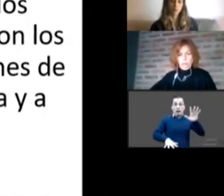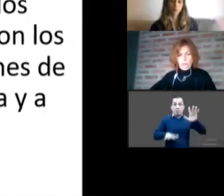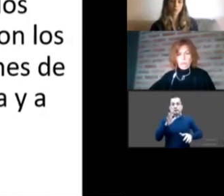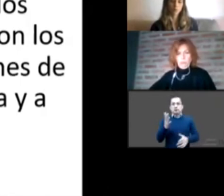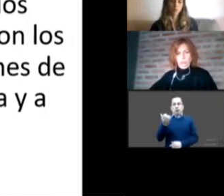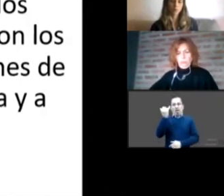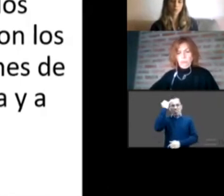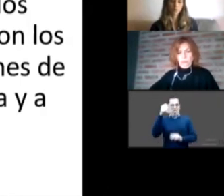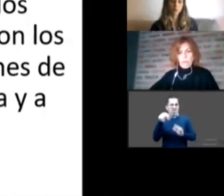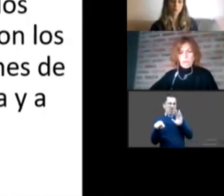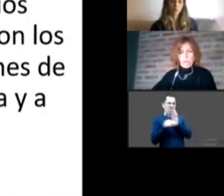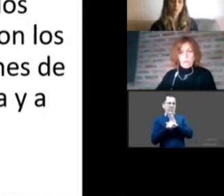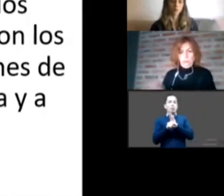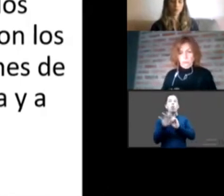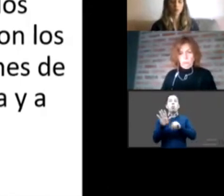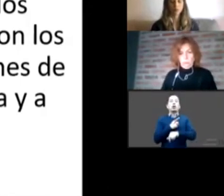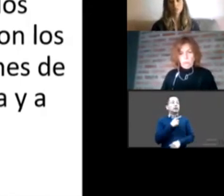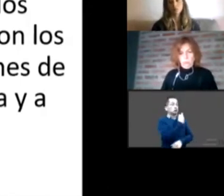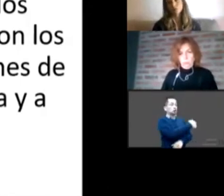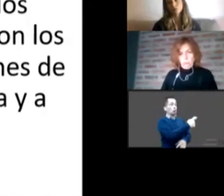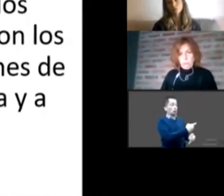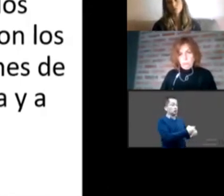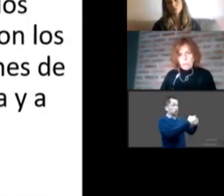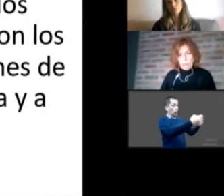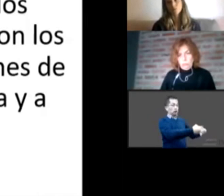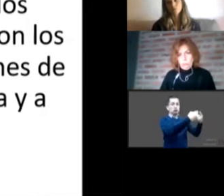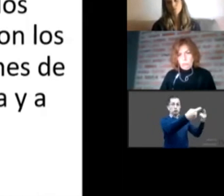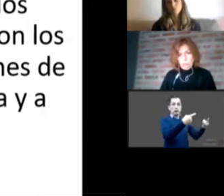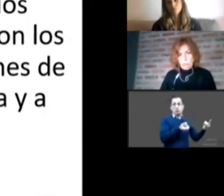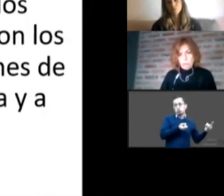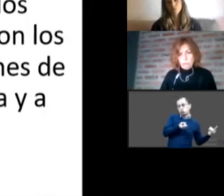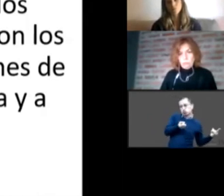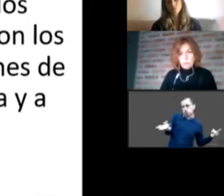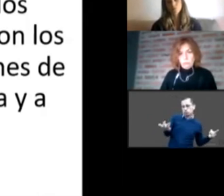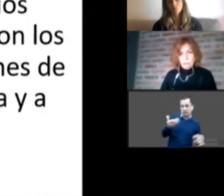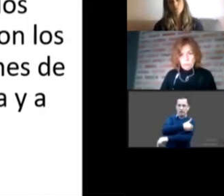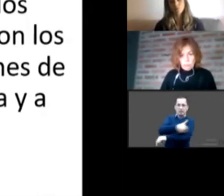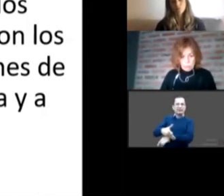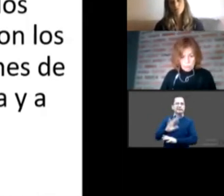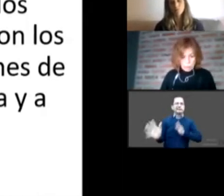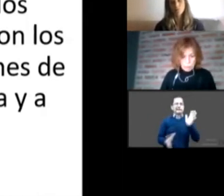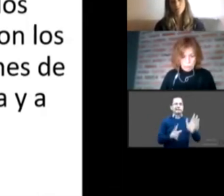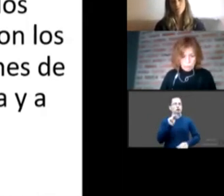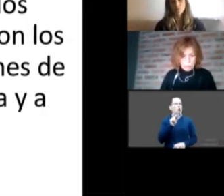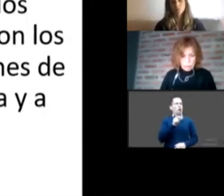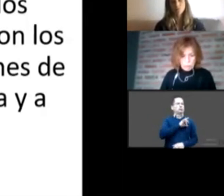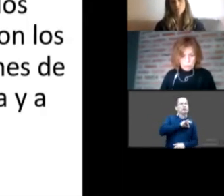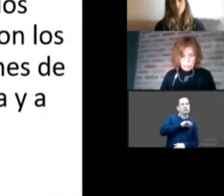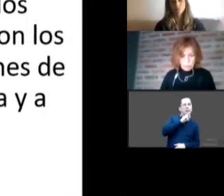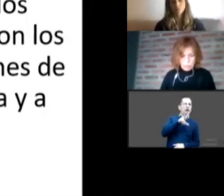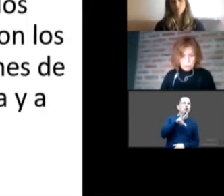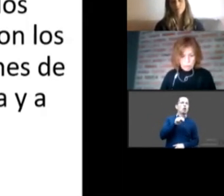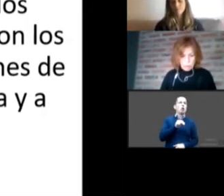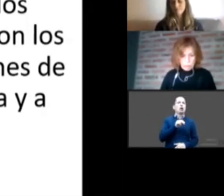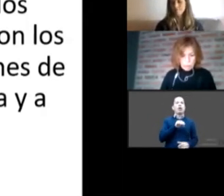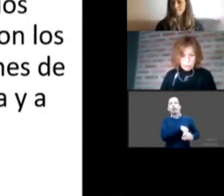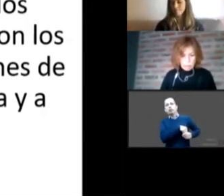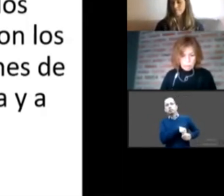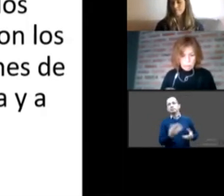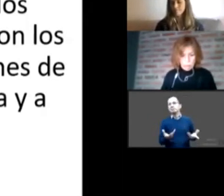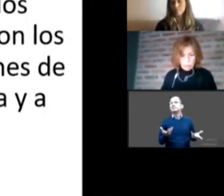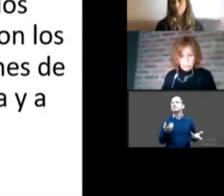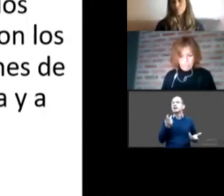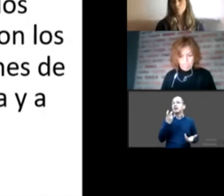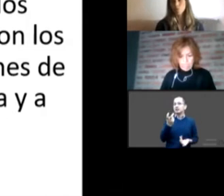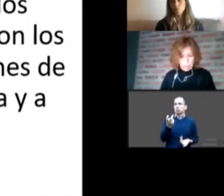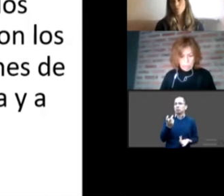las historias con los futuros tutores muchas veces se encubren ahora sí